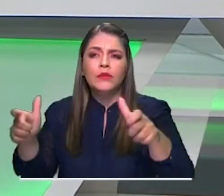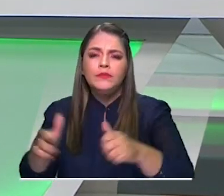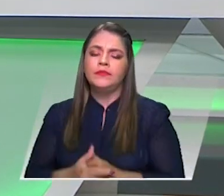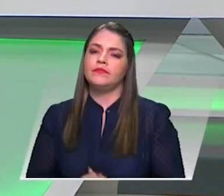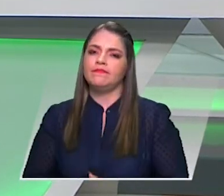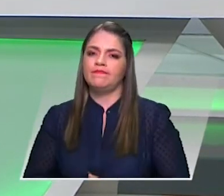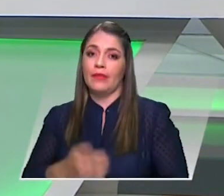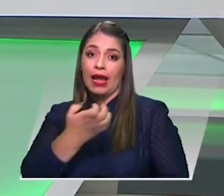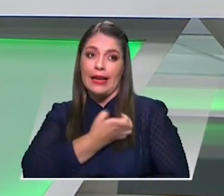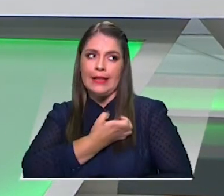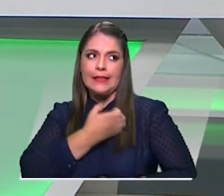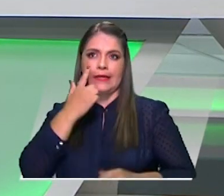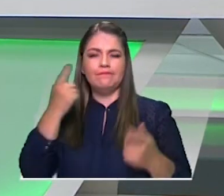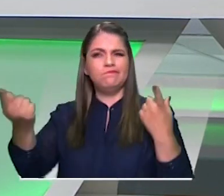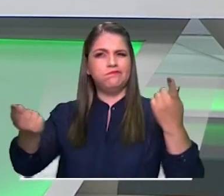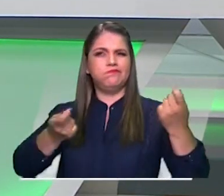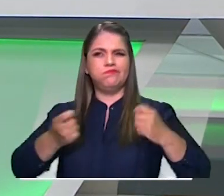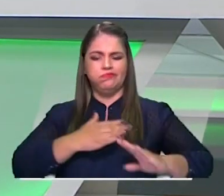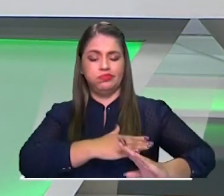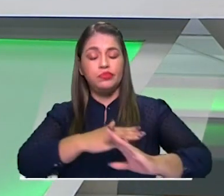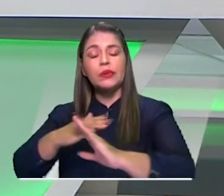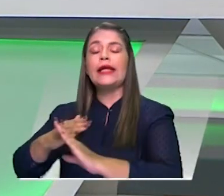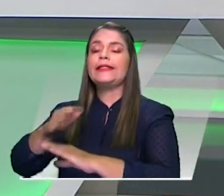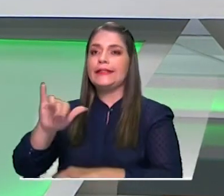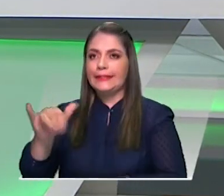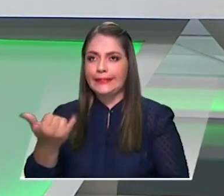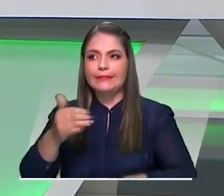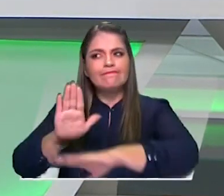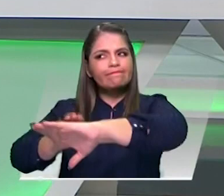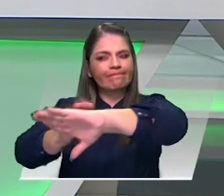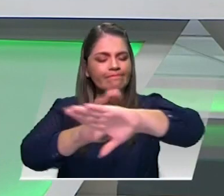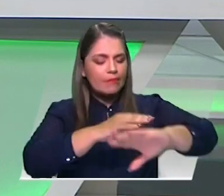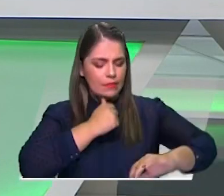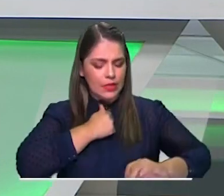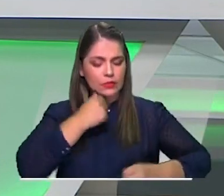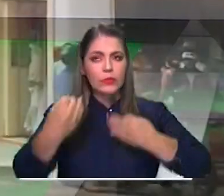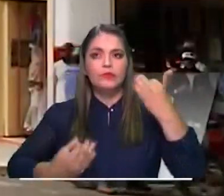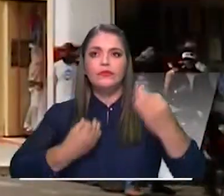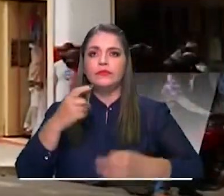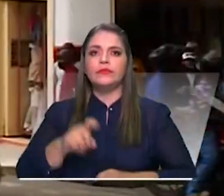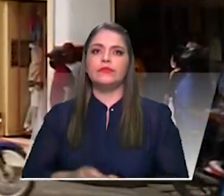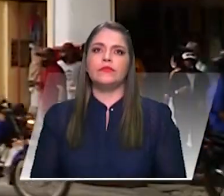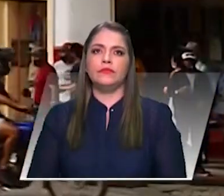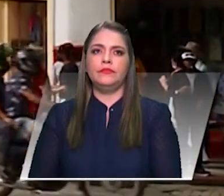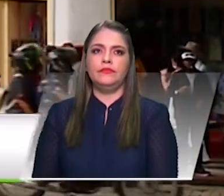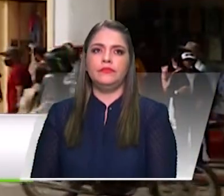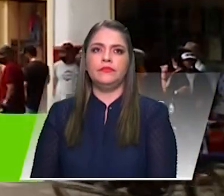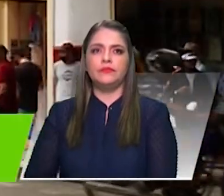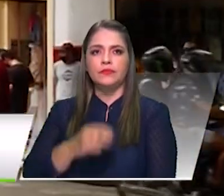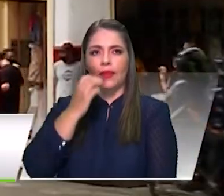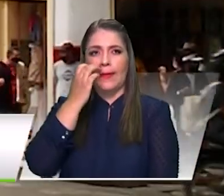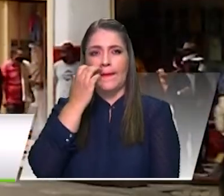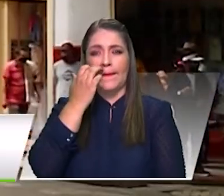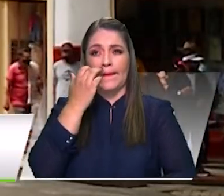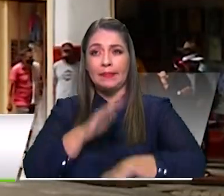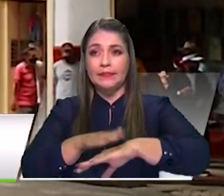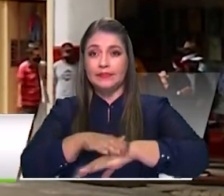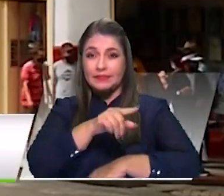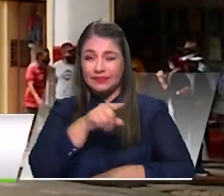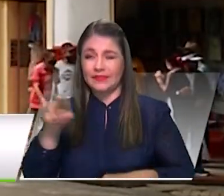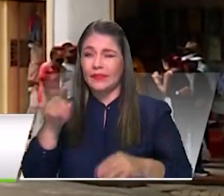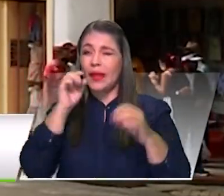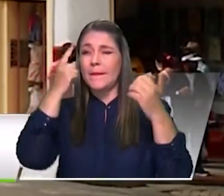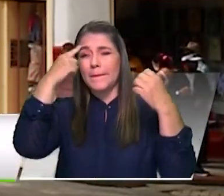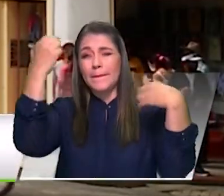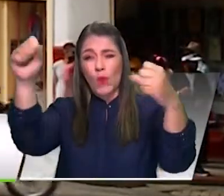ha tenido que adoptar medidas restrictivas y profundizar en el llamado a la autocuidad. Lo más preocupante de este brote en el